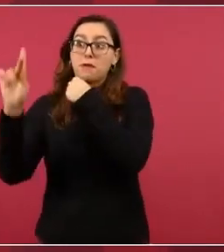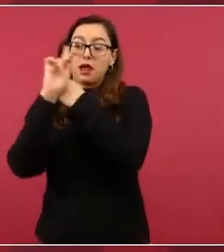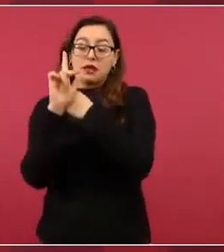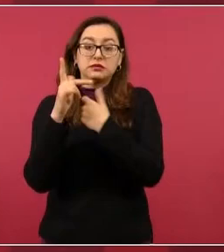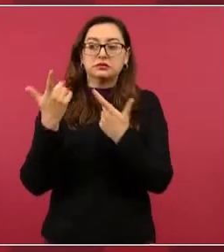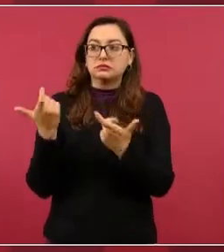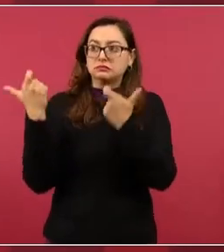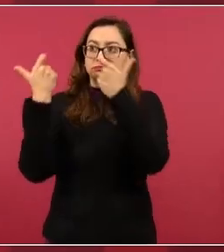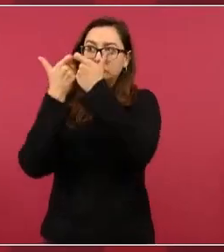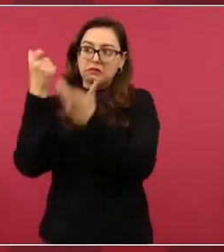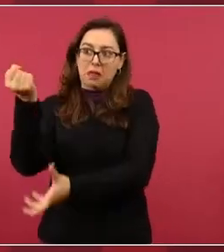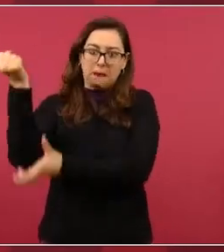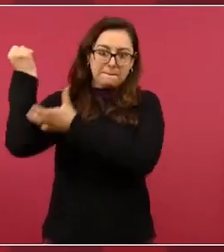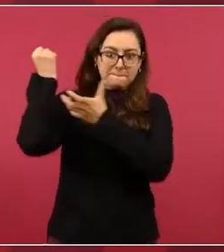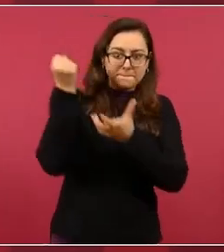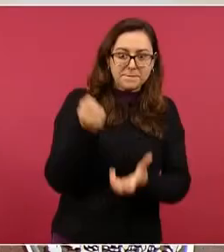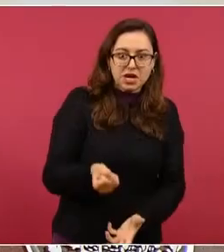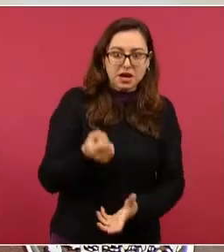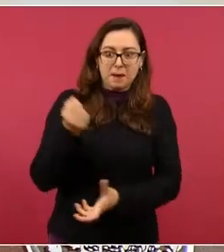récord,